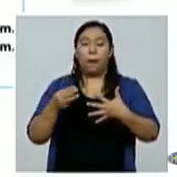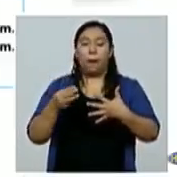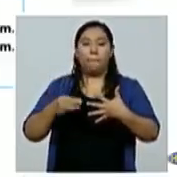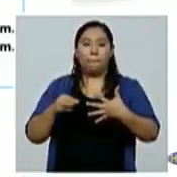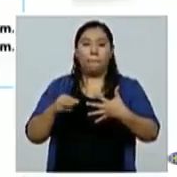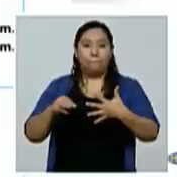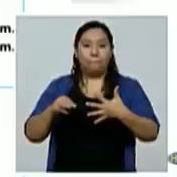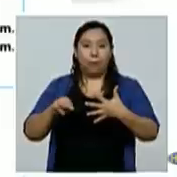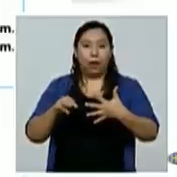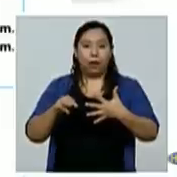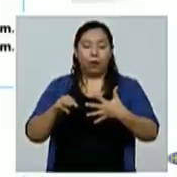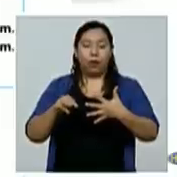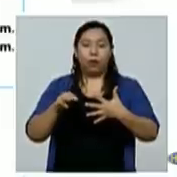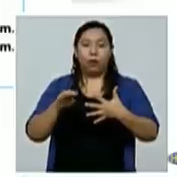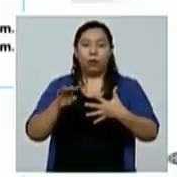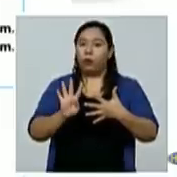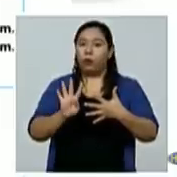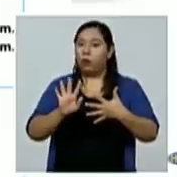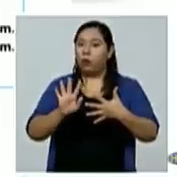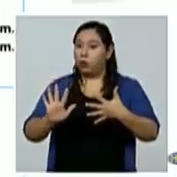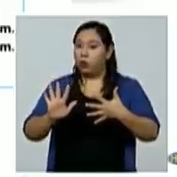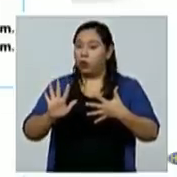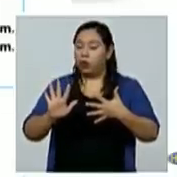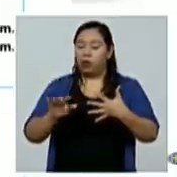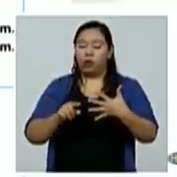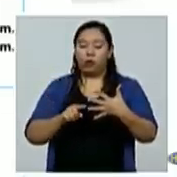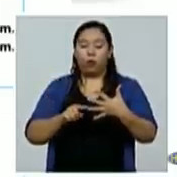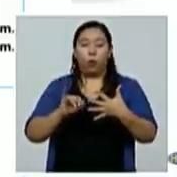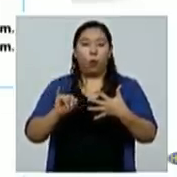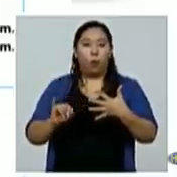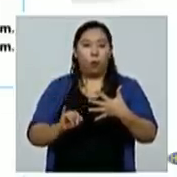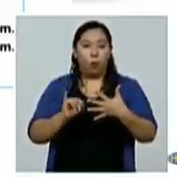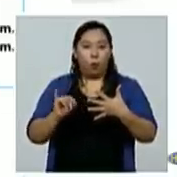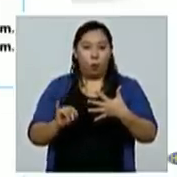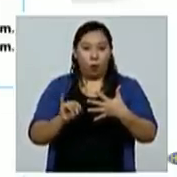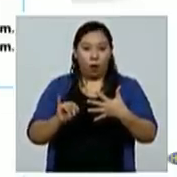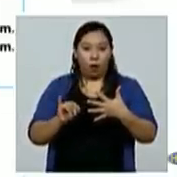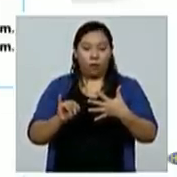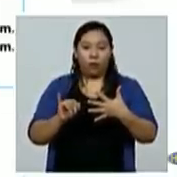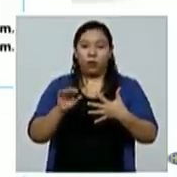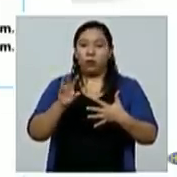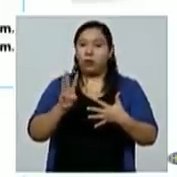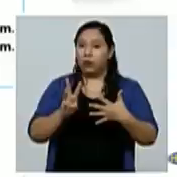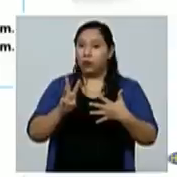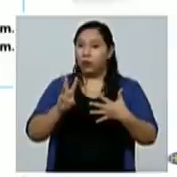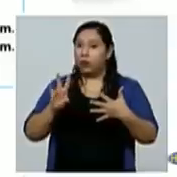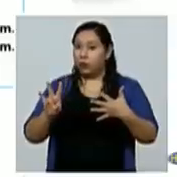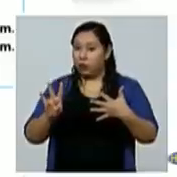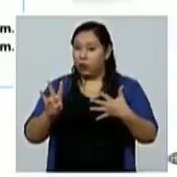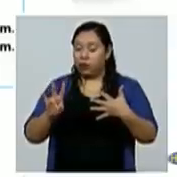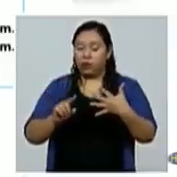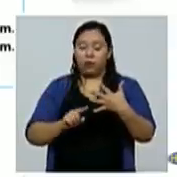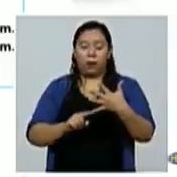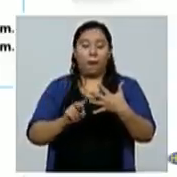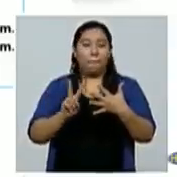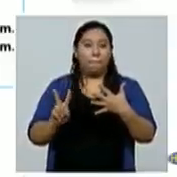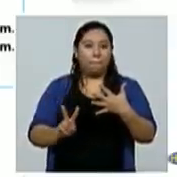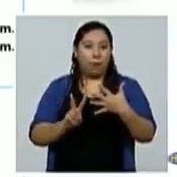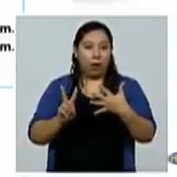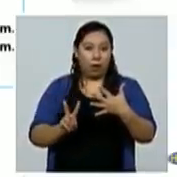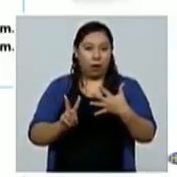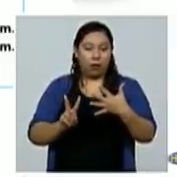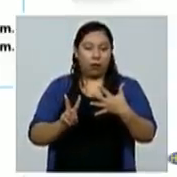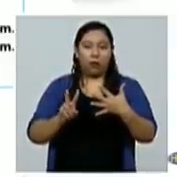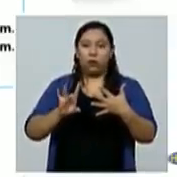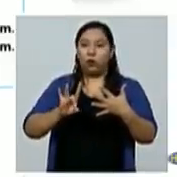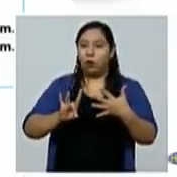Miércoles, 24 de octubre, el 4 y el 5. Jueves, 29 de octubre, el 6 y el 7. Viernes, 30